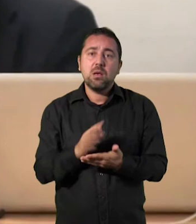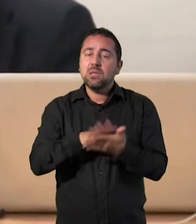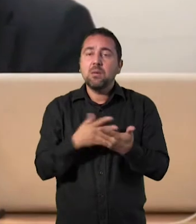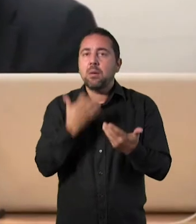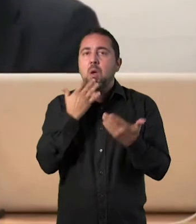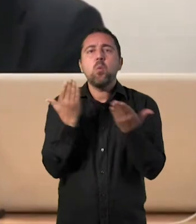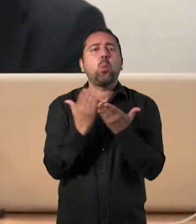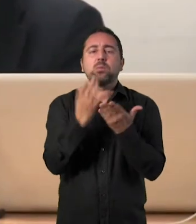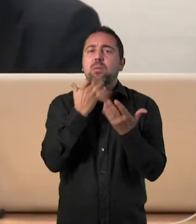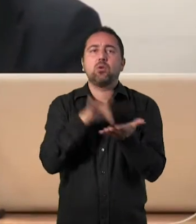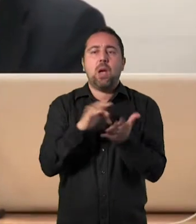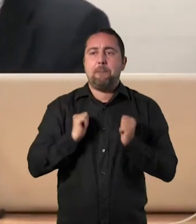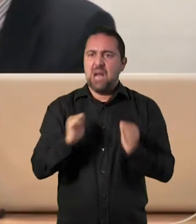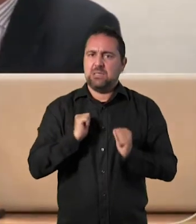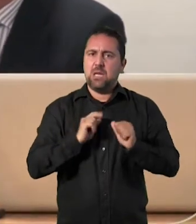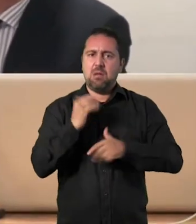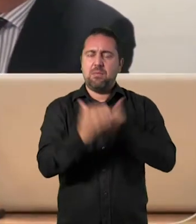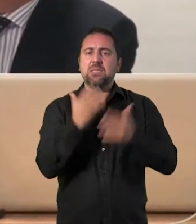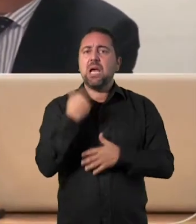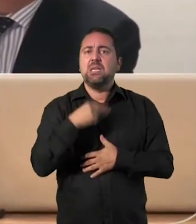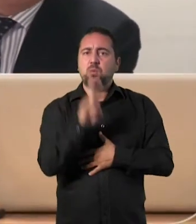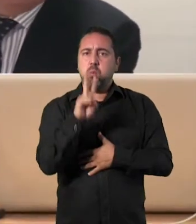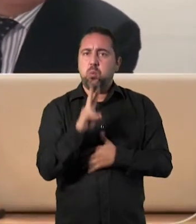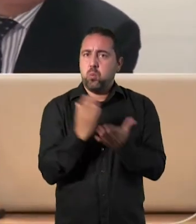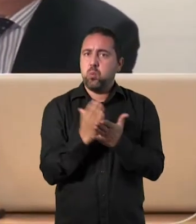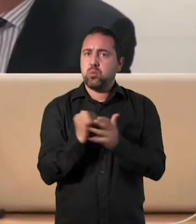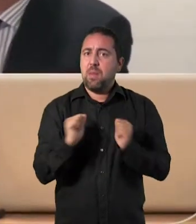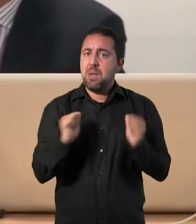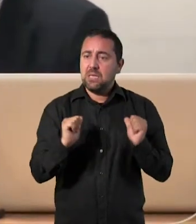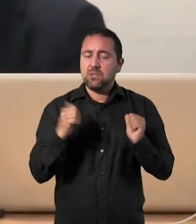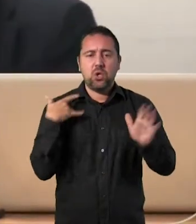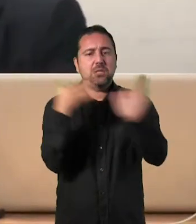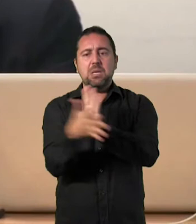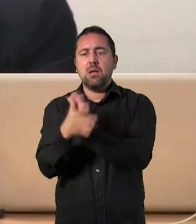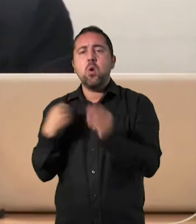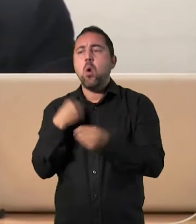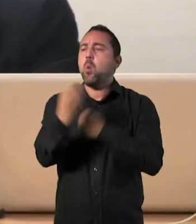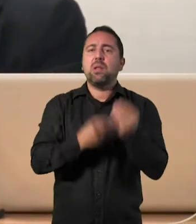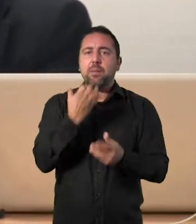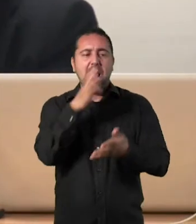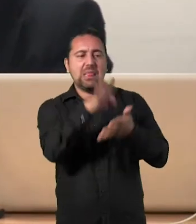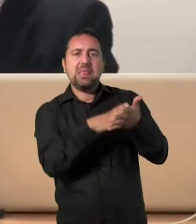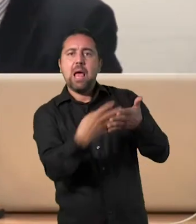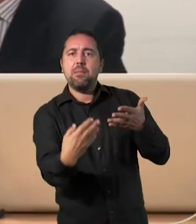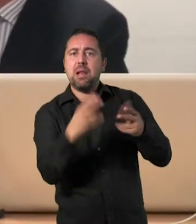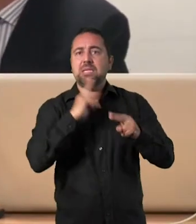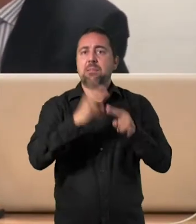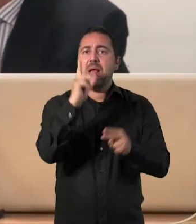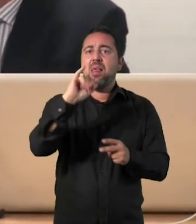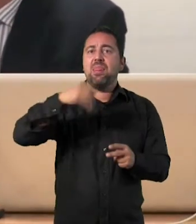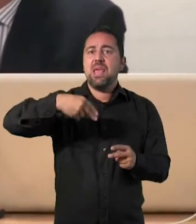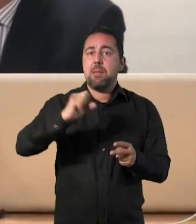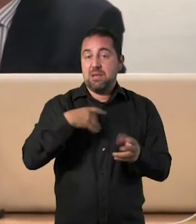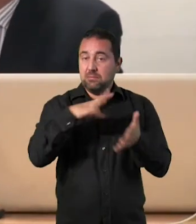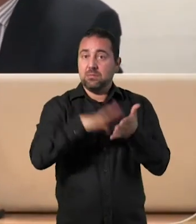avanzados, en segundo año de máster, estar explicando y utilizar, no sé, una tabla dinámica en Excel,